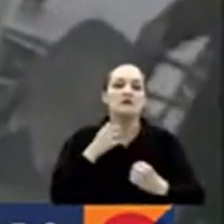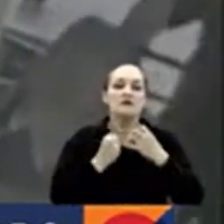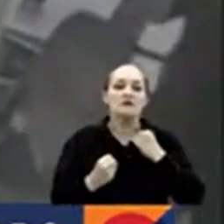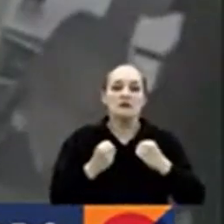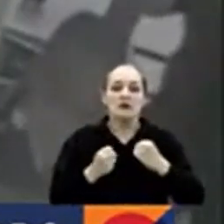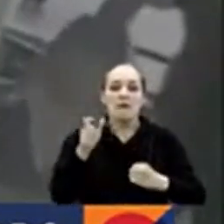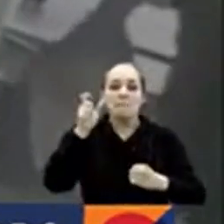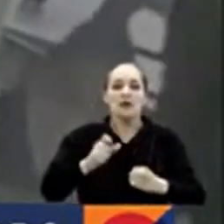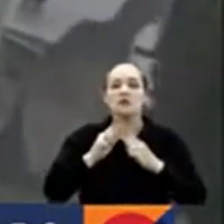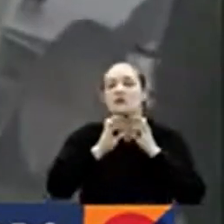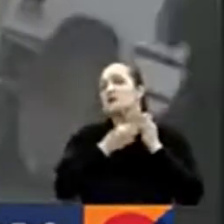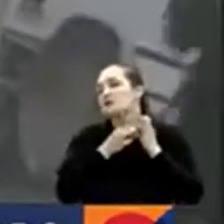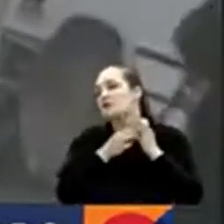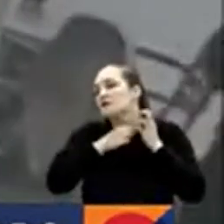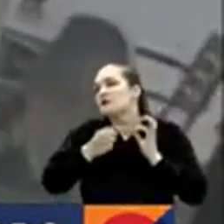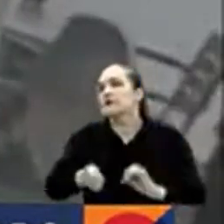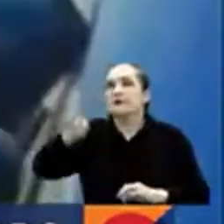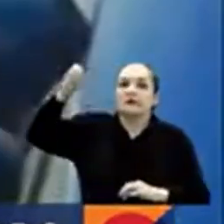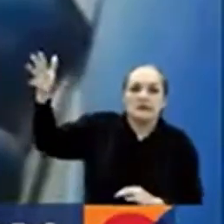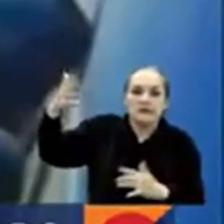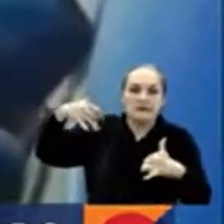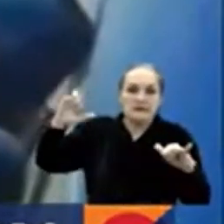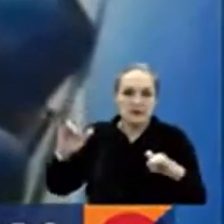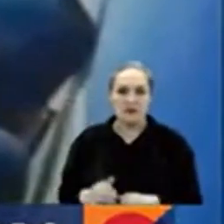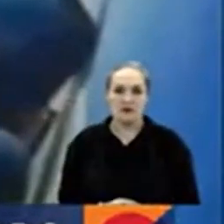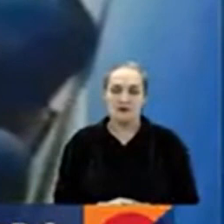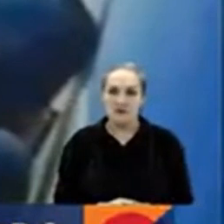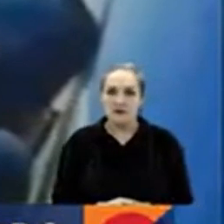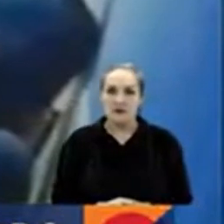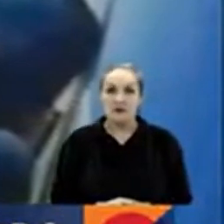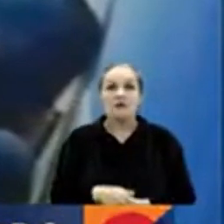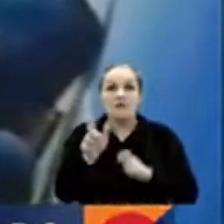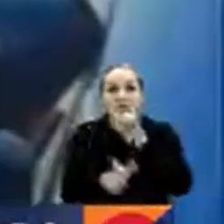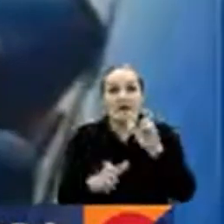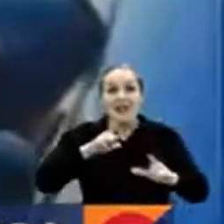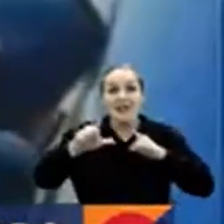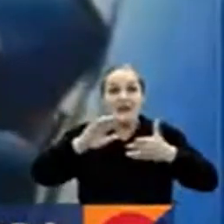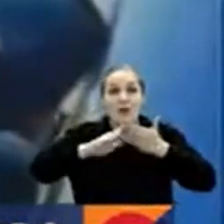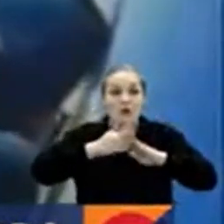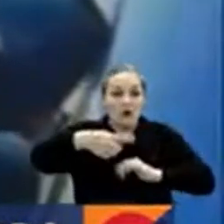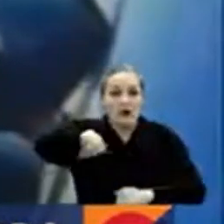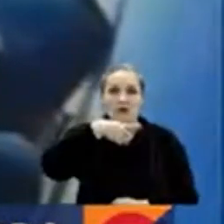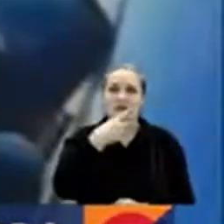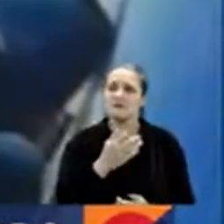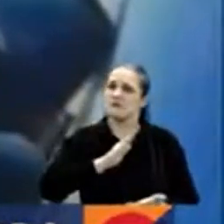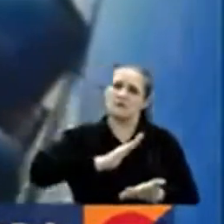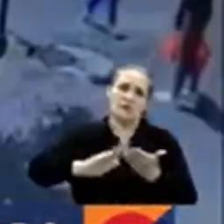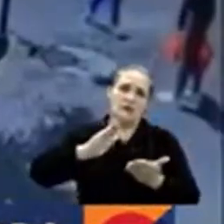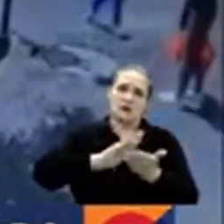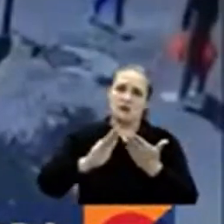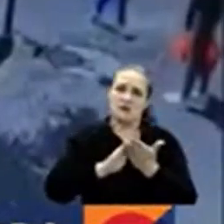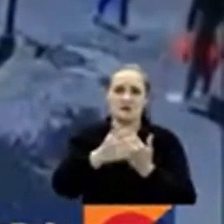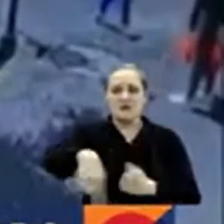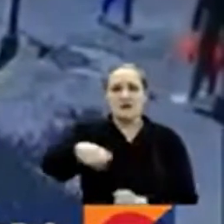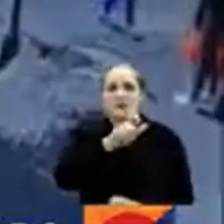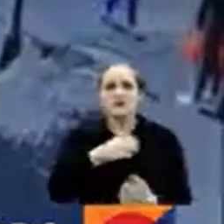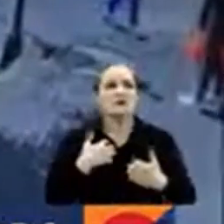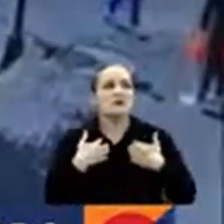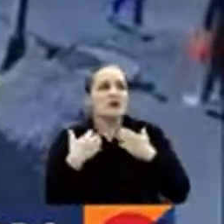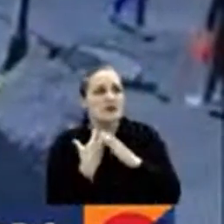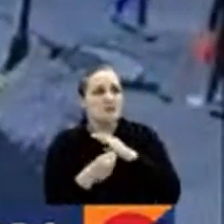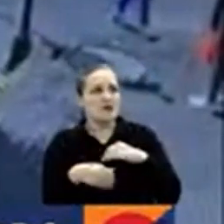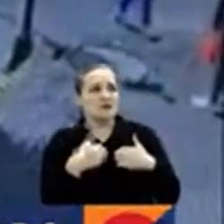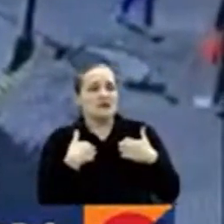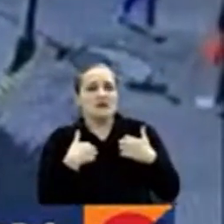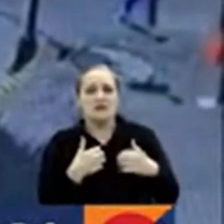se desabroche con toda la calma del mundo su cadena y se las entregue. Y lo que dicen los líderes comunales es que la ciudadanía ya siente temor de salir a